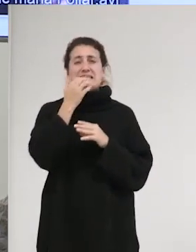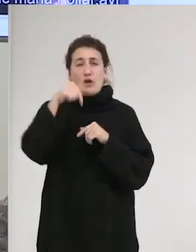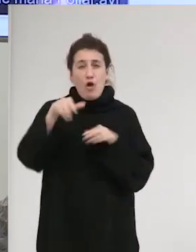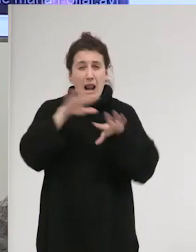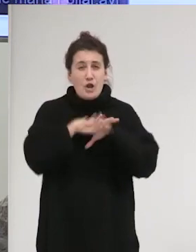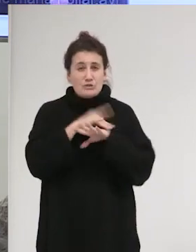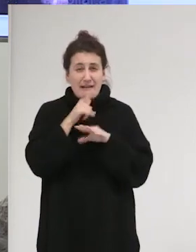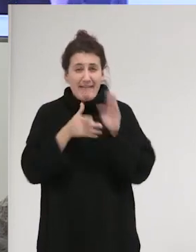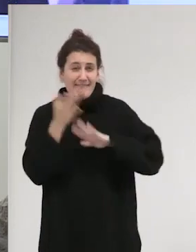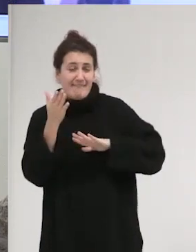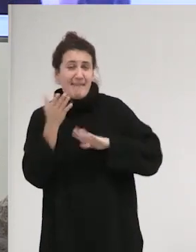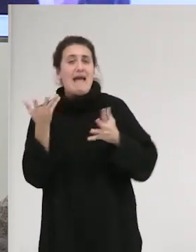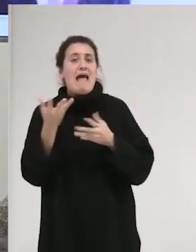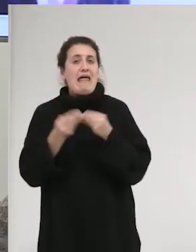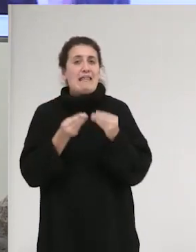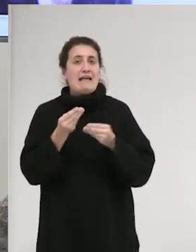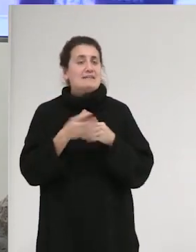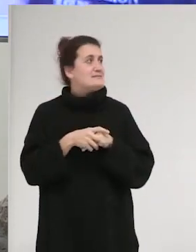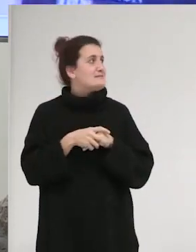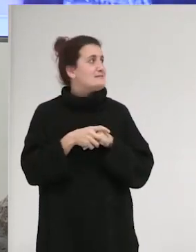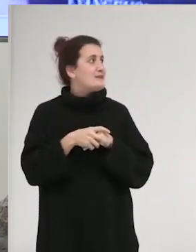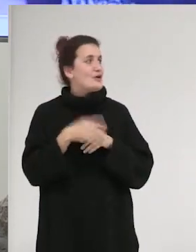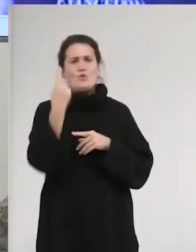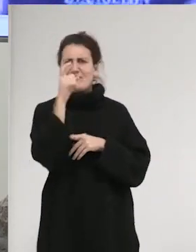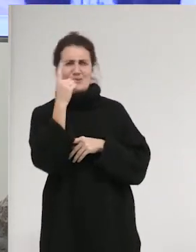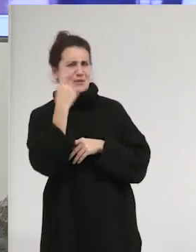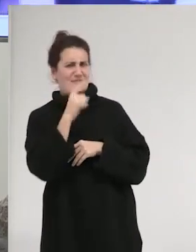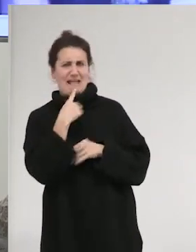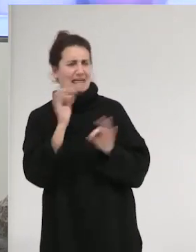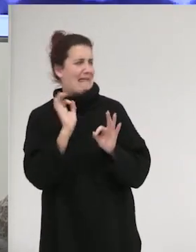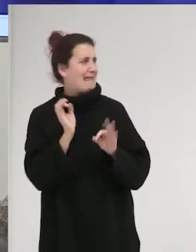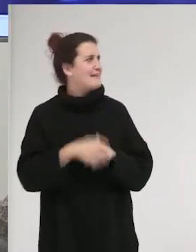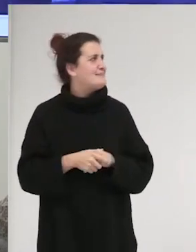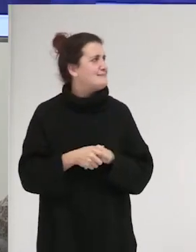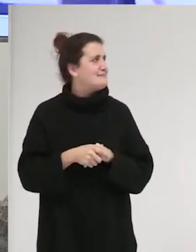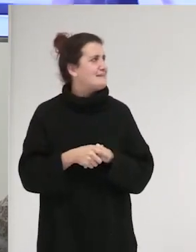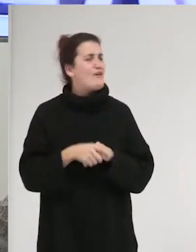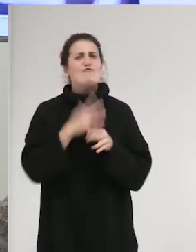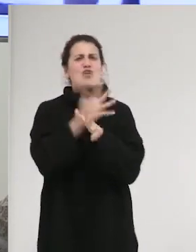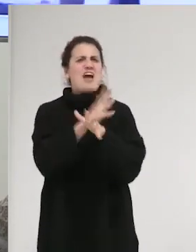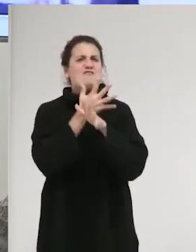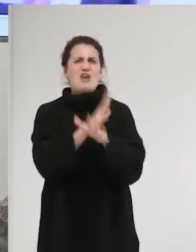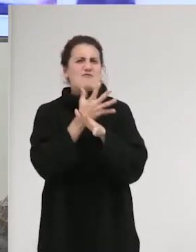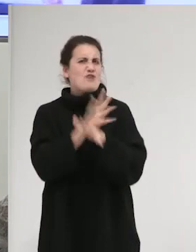esta noche, pero tampoco, bueno, supongo ¿qué es mío? no, no hace falta, oye, no hace falta Pablo ¡Oye!